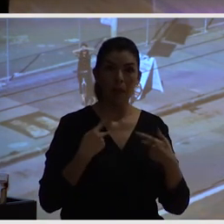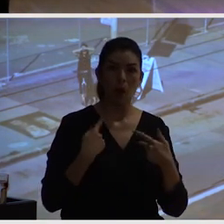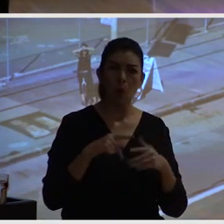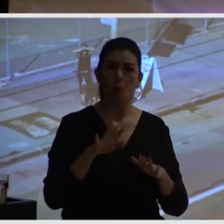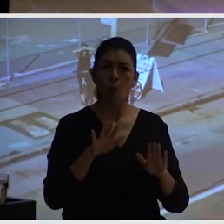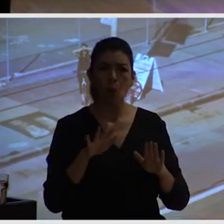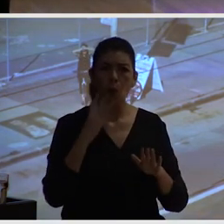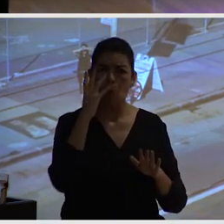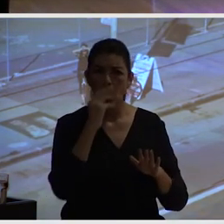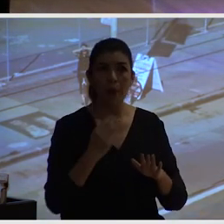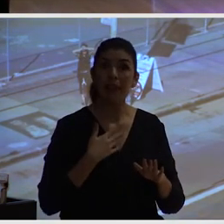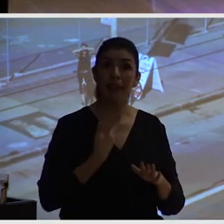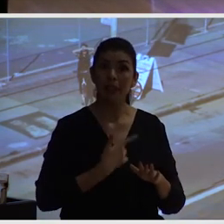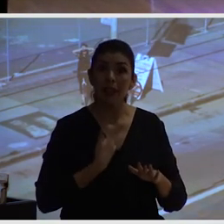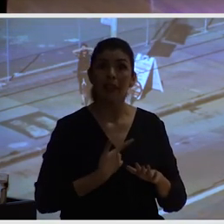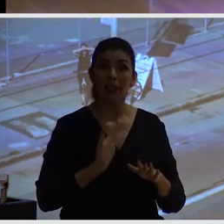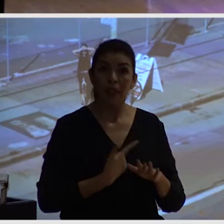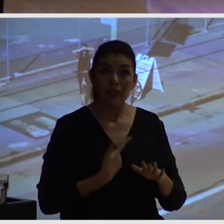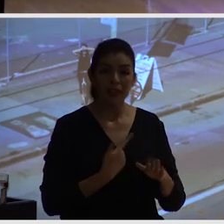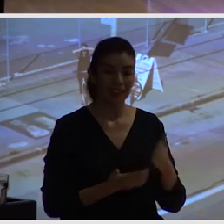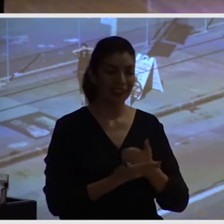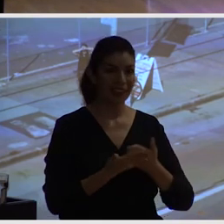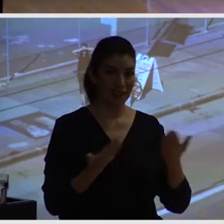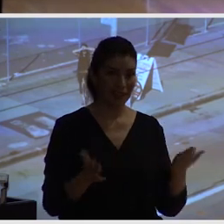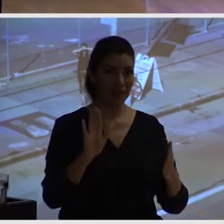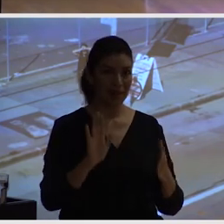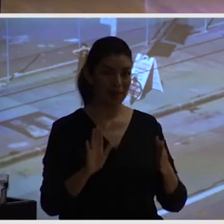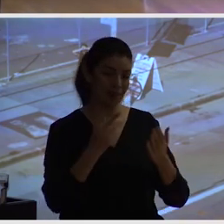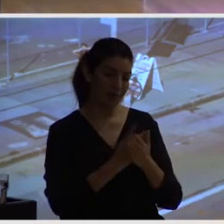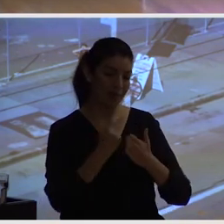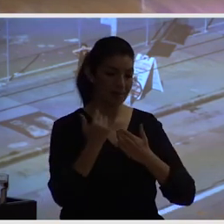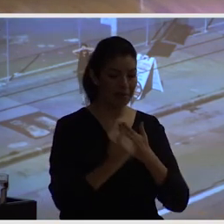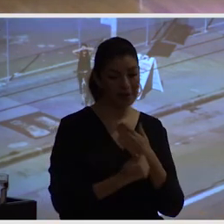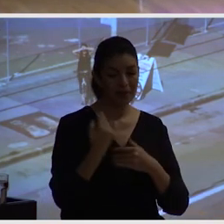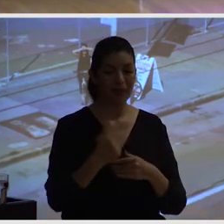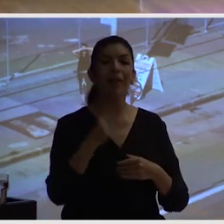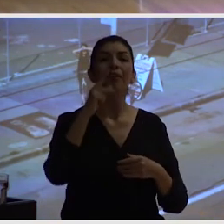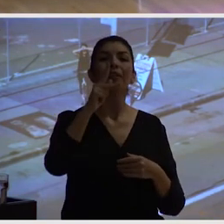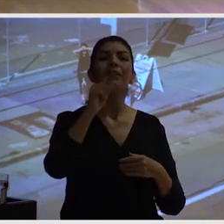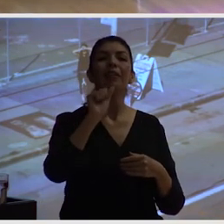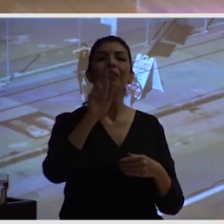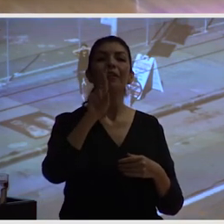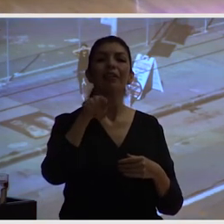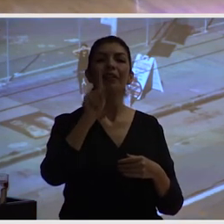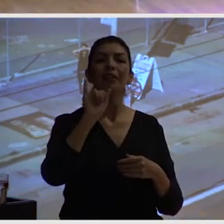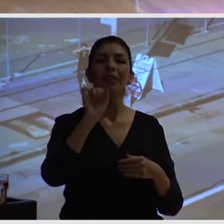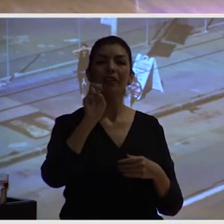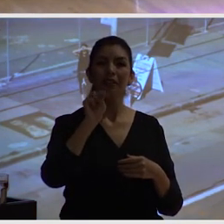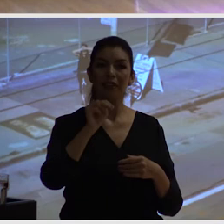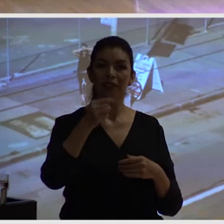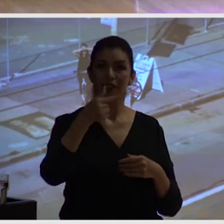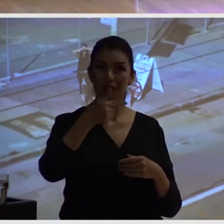Parking Day que quizás algunos de ustedes conocen donde cada año en todas las ciudades del mundo el tercer viernes